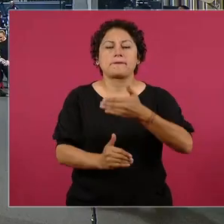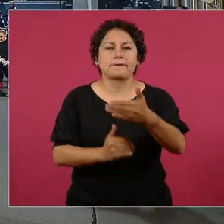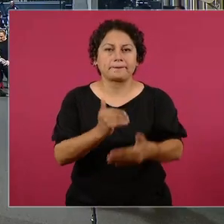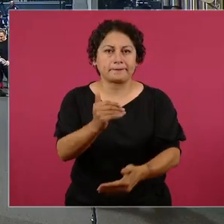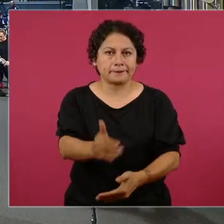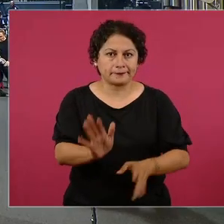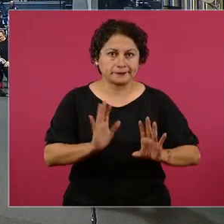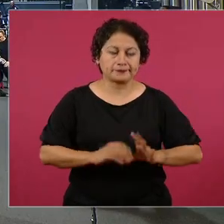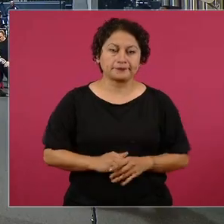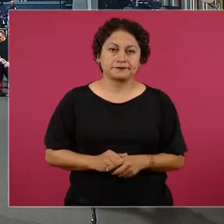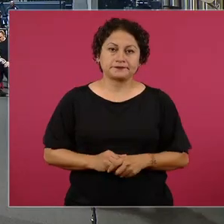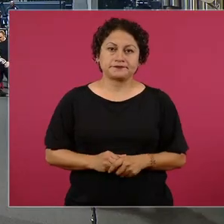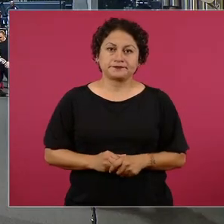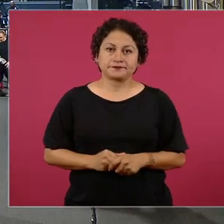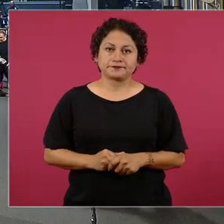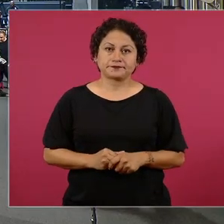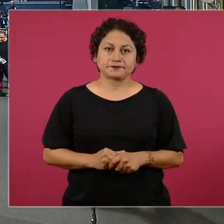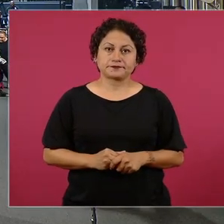no hay